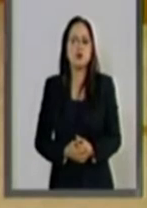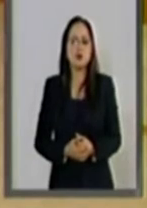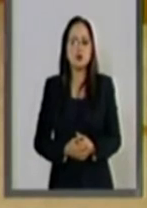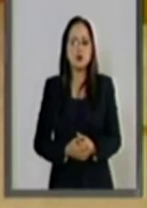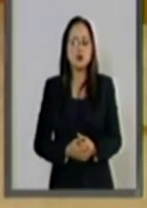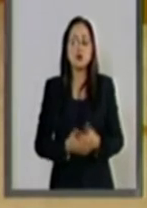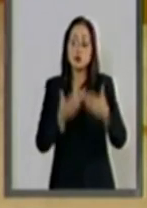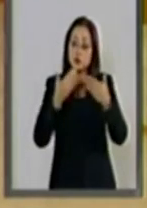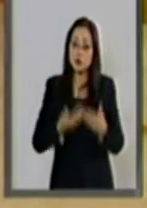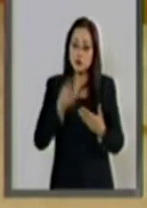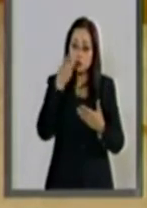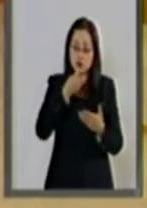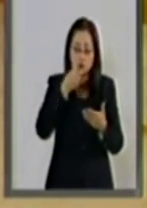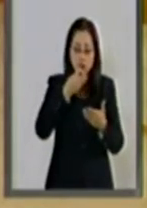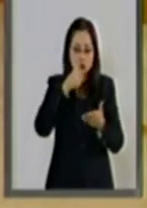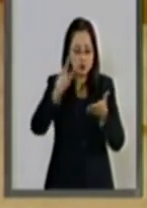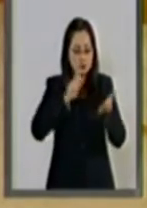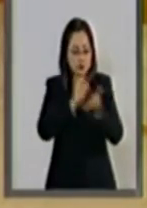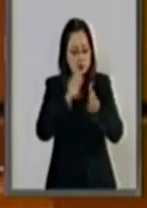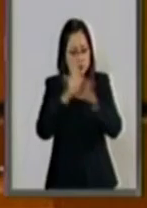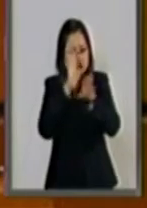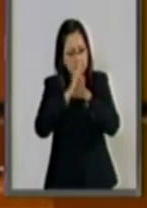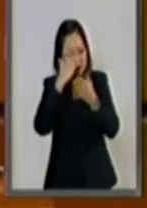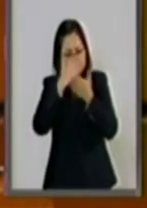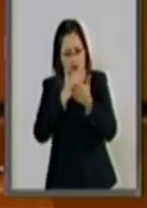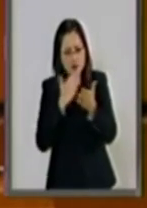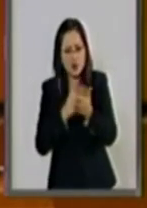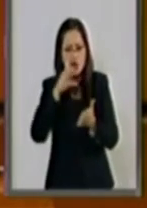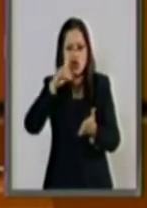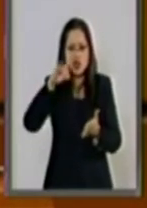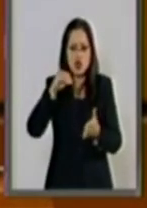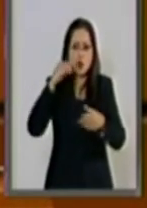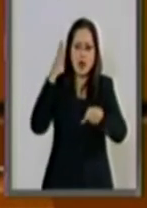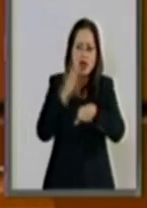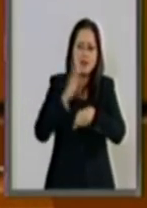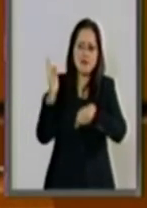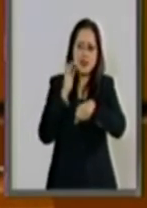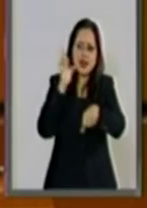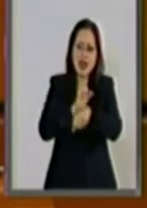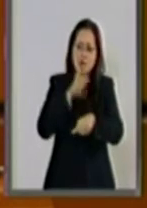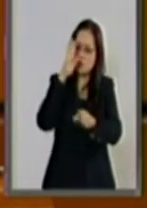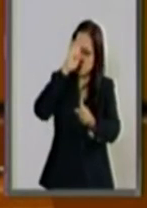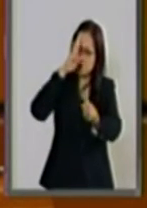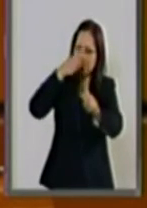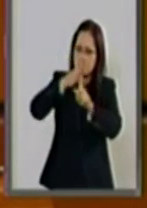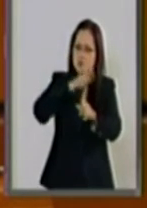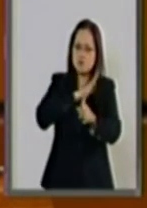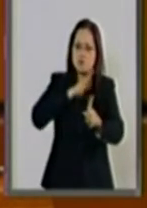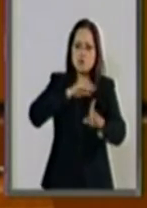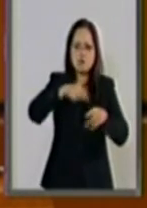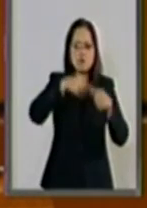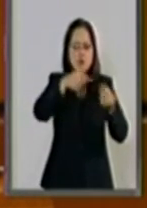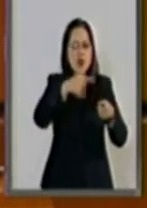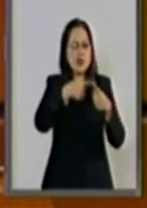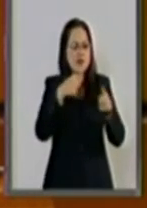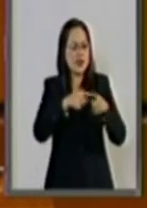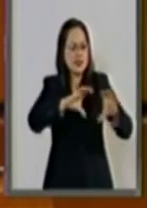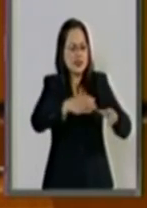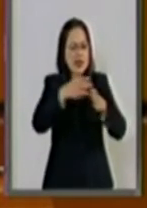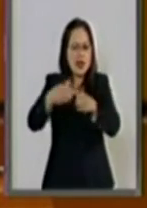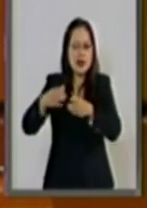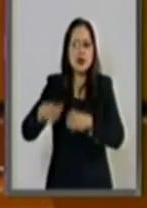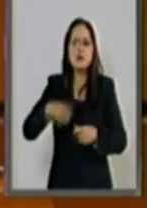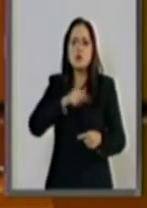Estas reformas al Código Penal Federal tienen por objeto otorgar efectividad a distintas figuras jurídicas